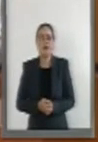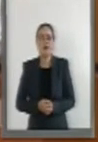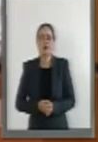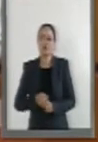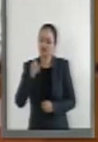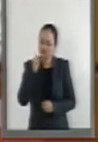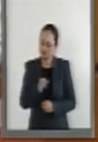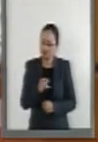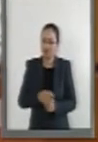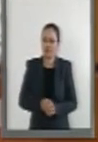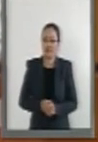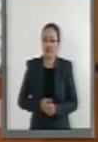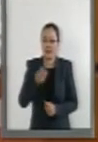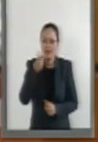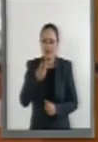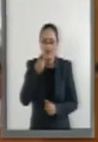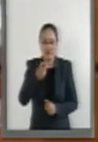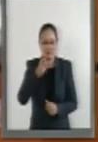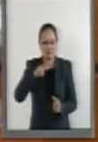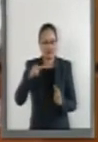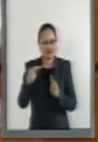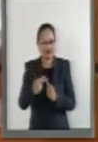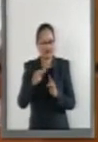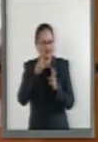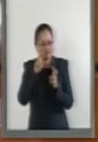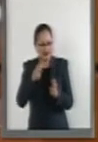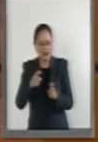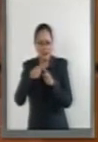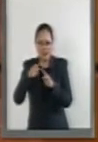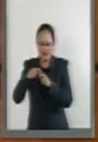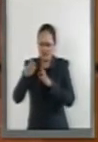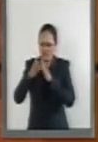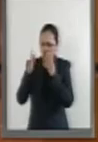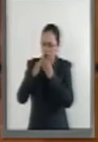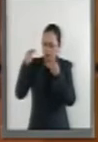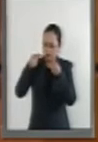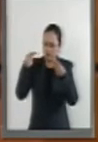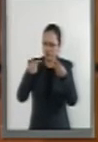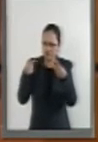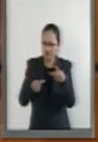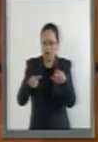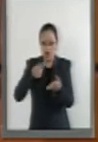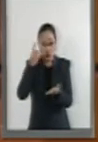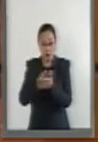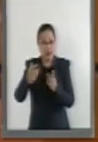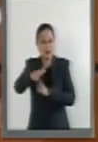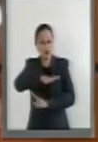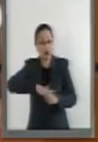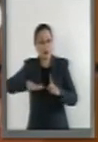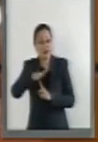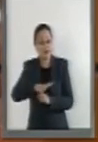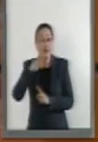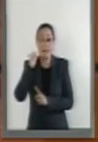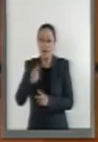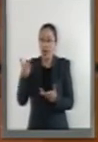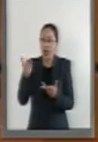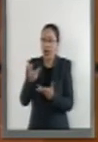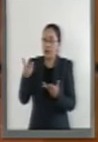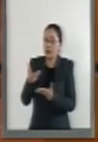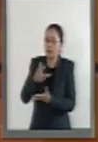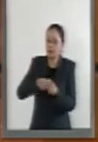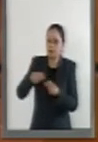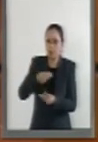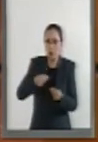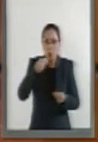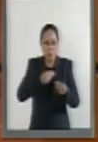sí, un fenómeno transversal con múltiples manifestaciones que afectan no sólo al medio ambiente, sino también a la producción y al suministro de